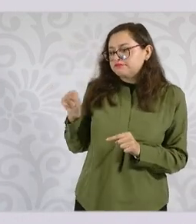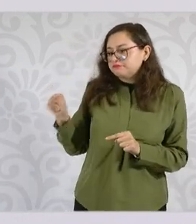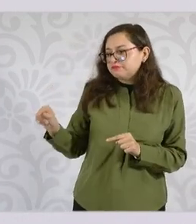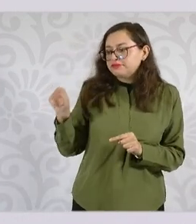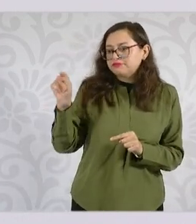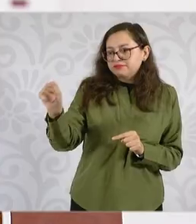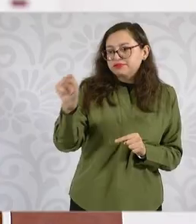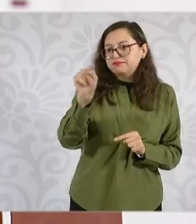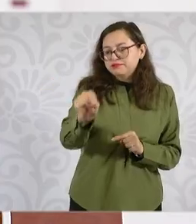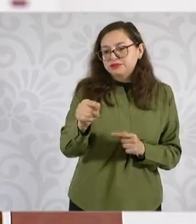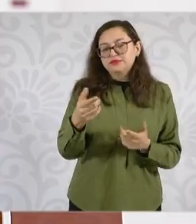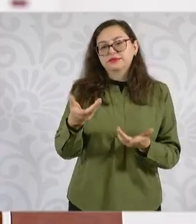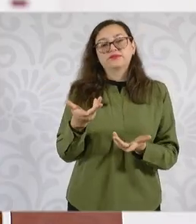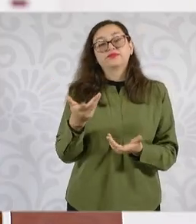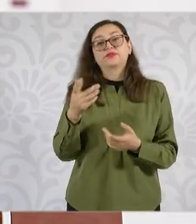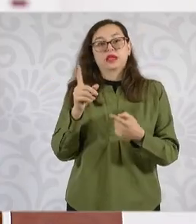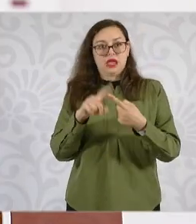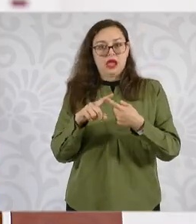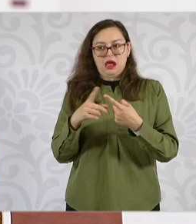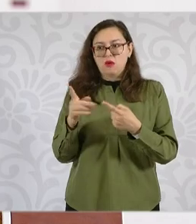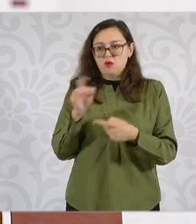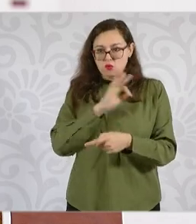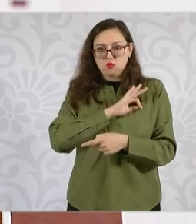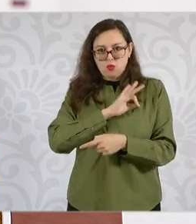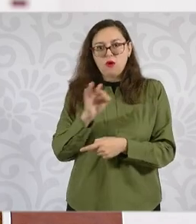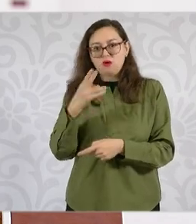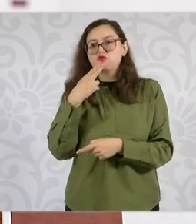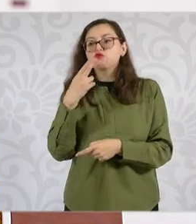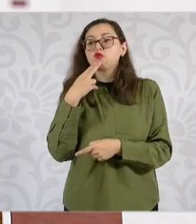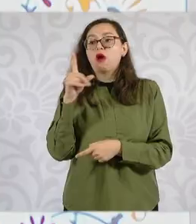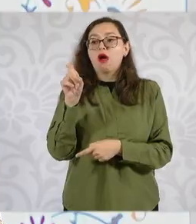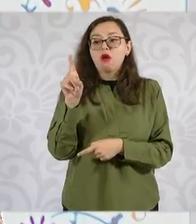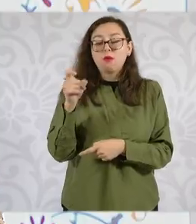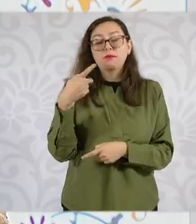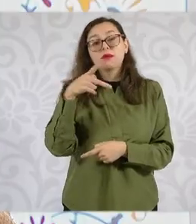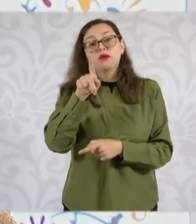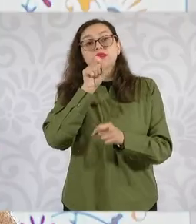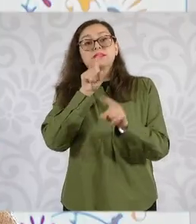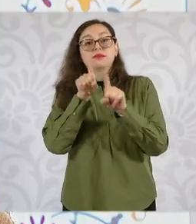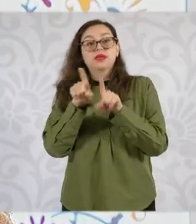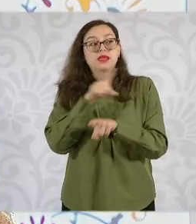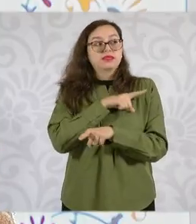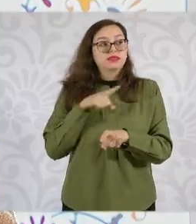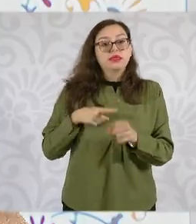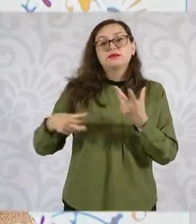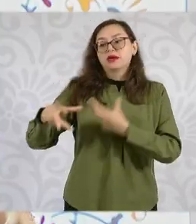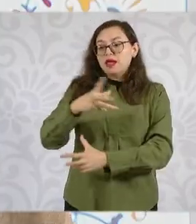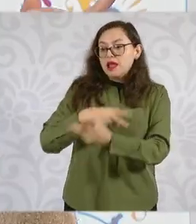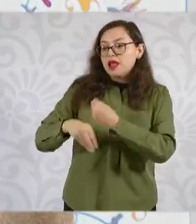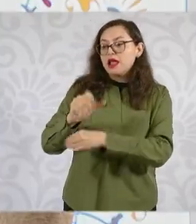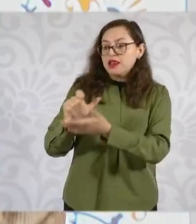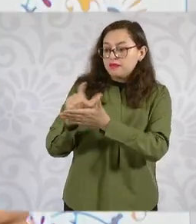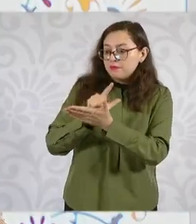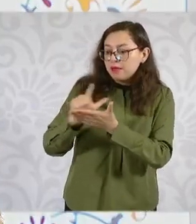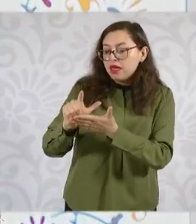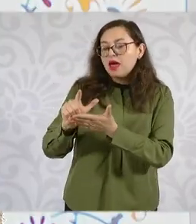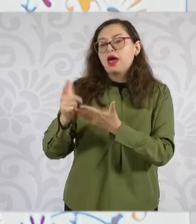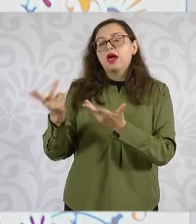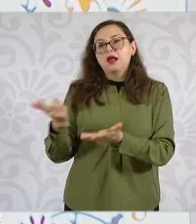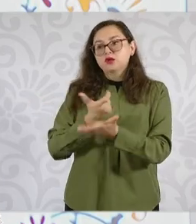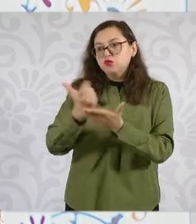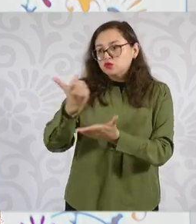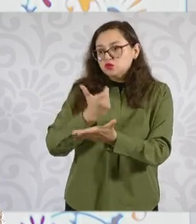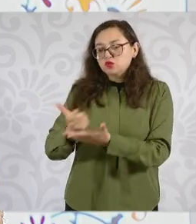de reciclamiento y al mismo tiempo que se siga cumpliendo conseguir aumentando los salarios en el país y que las